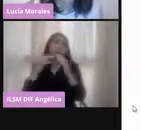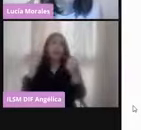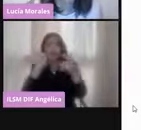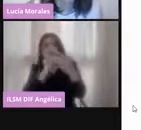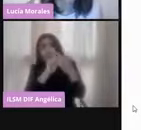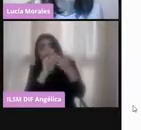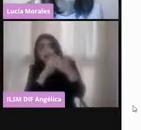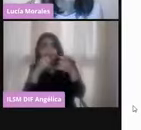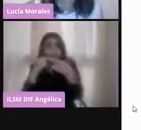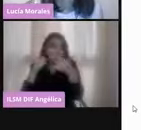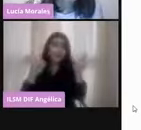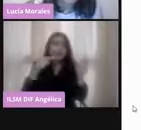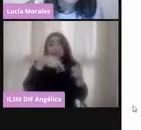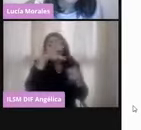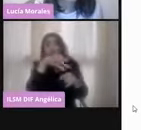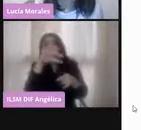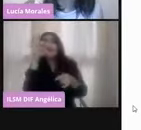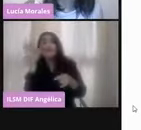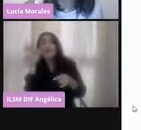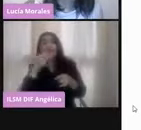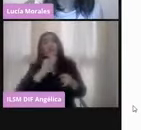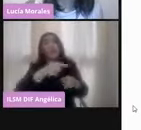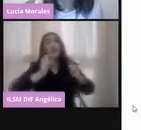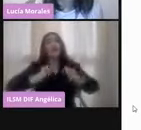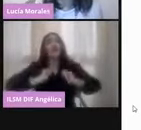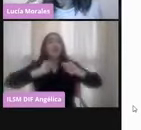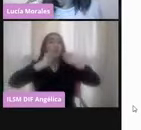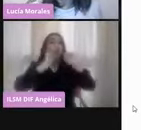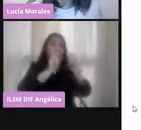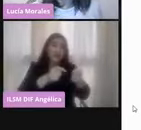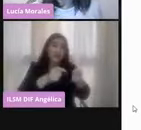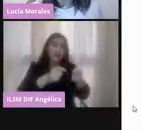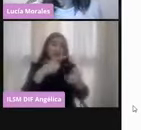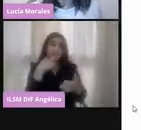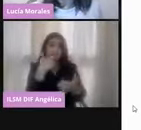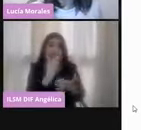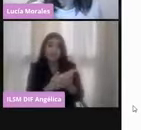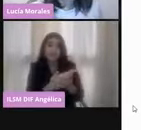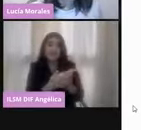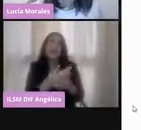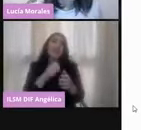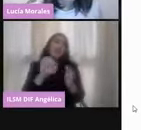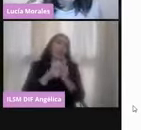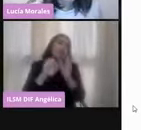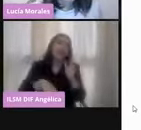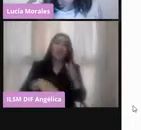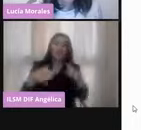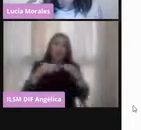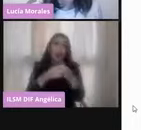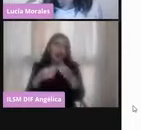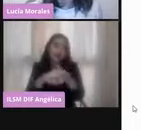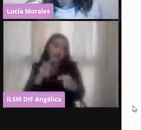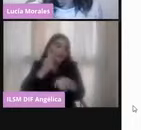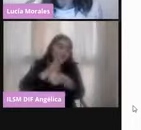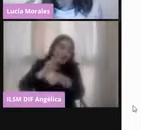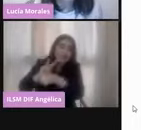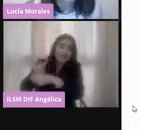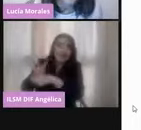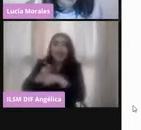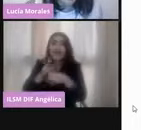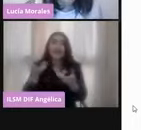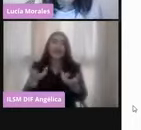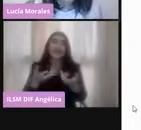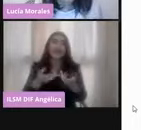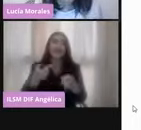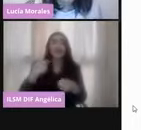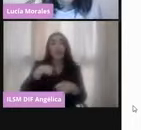fueron designadas y designados para fungir algún cargo como funcionarios de mesas directivas de casilla. Les hago